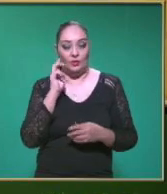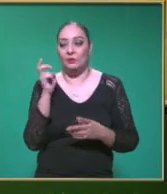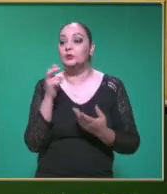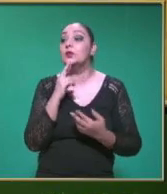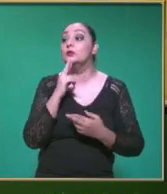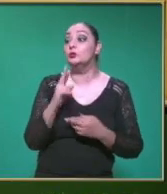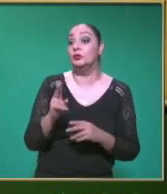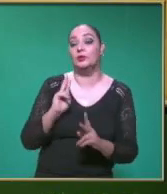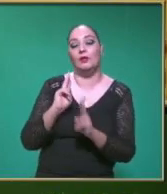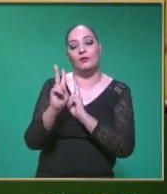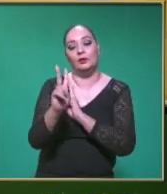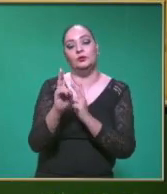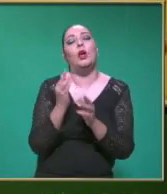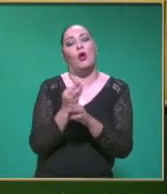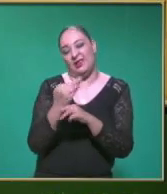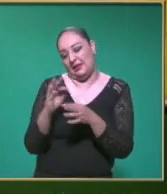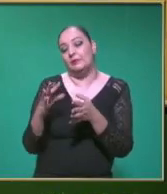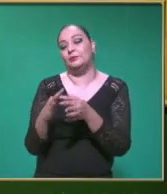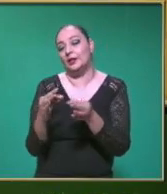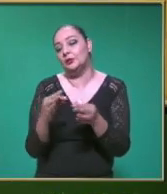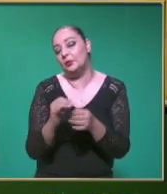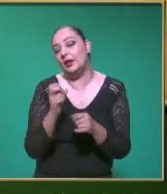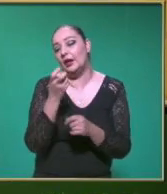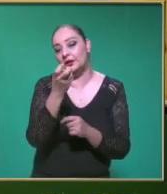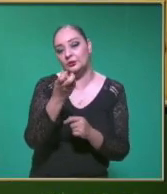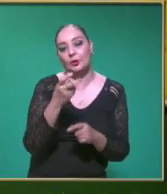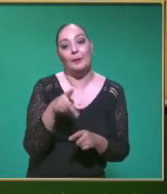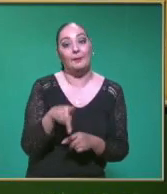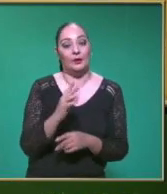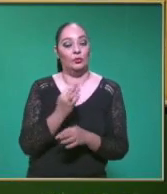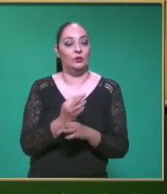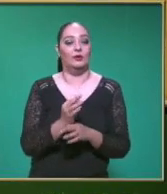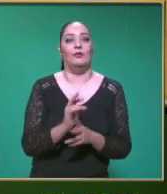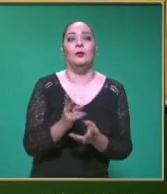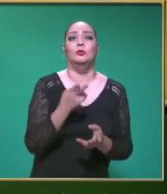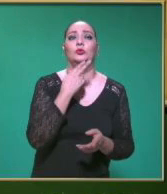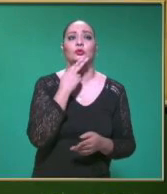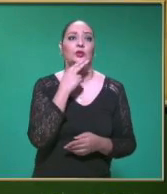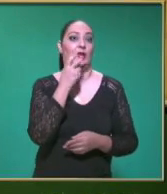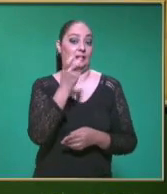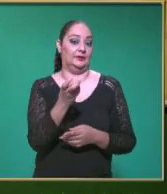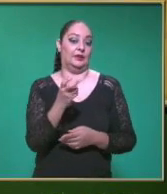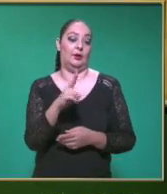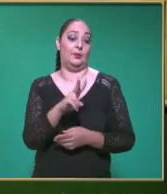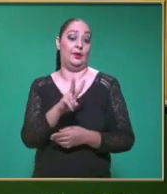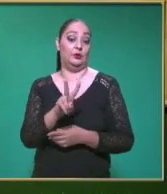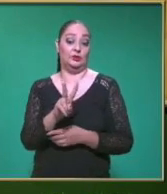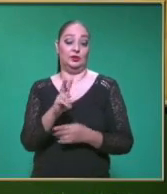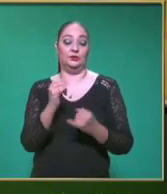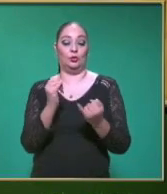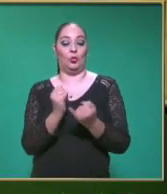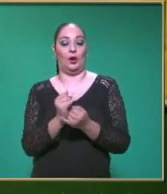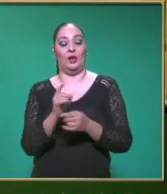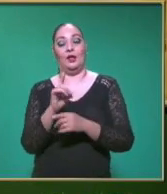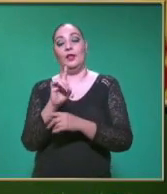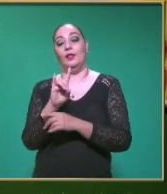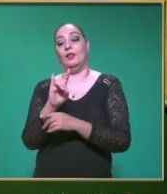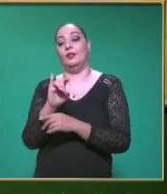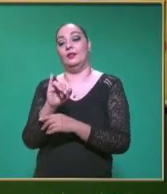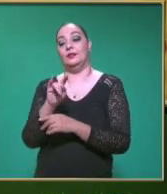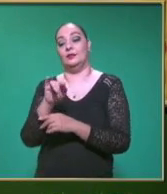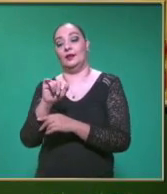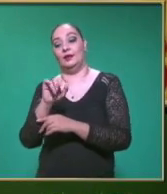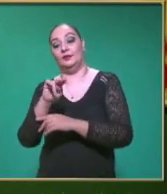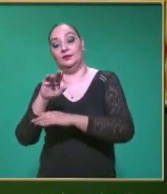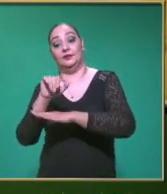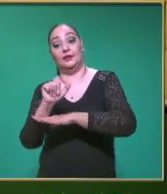De una velocidad Y ahorita lo vamos a ver Ahorita por lo pronto Vamos a utilizar Esa formulita De velocidad Es igual A distancia Sobre el